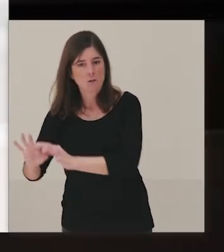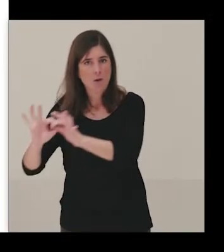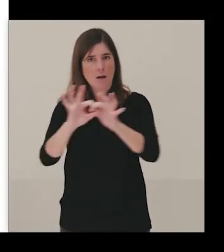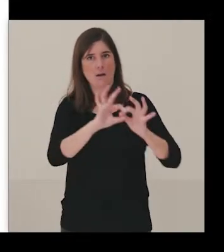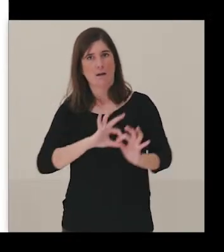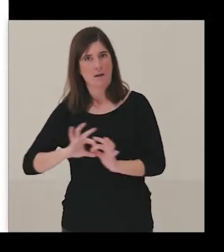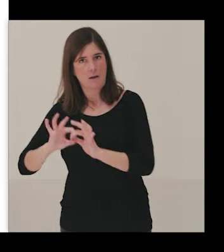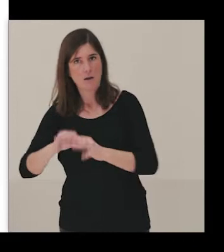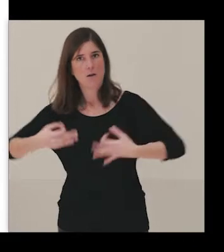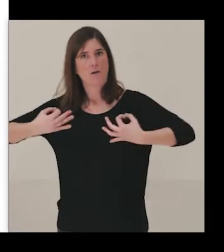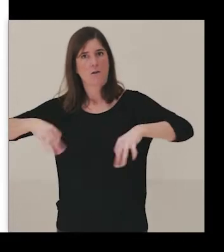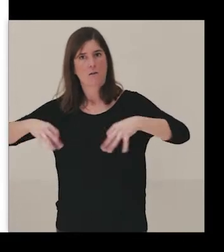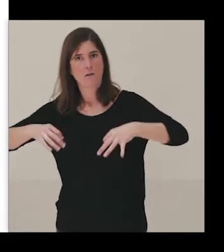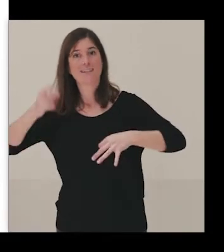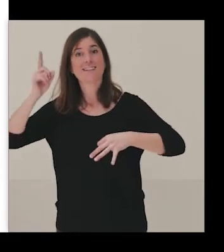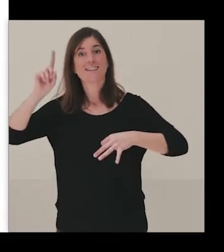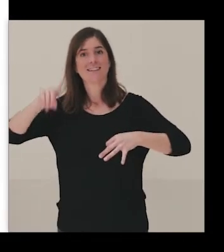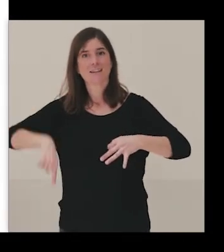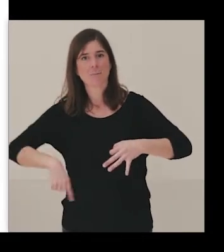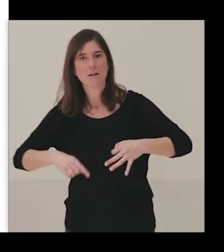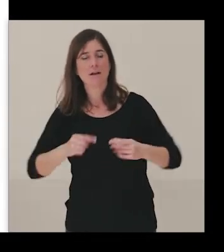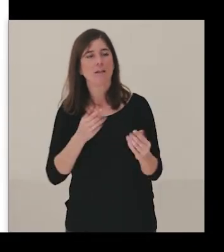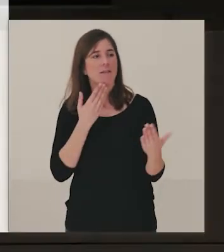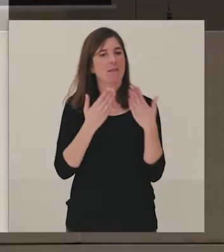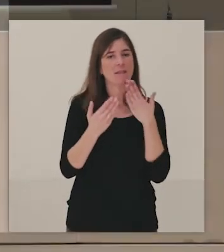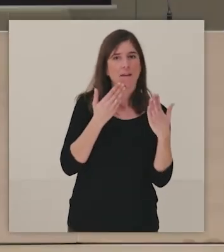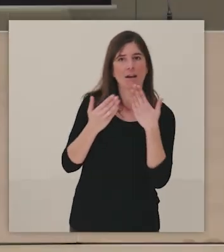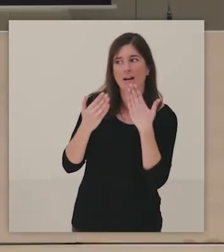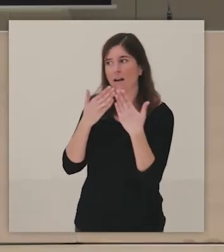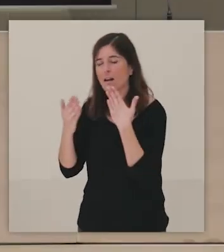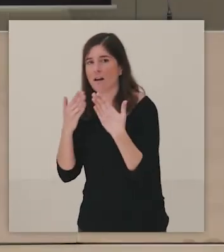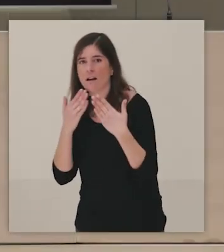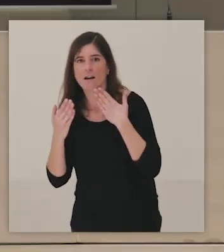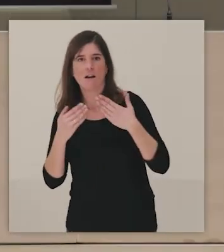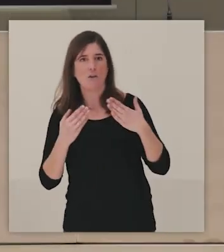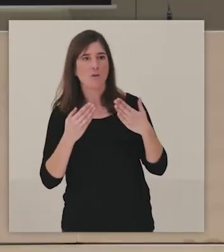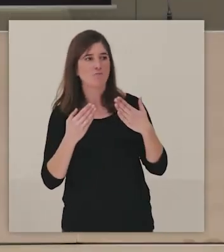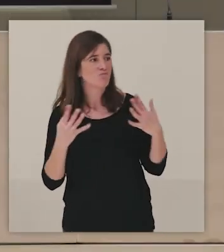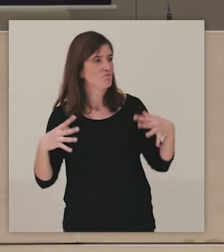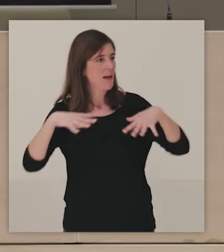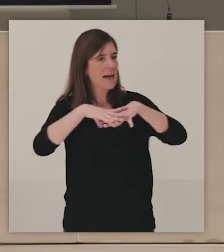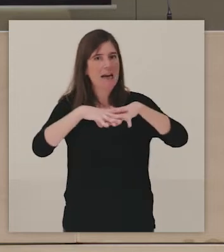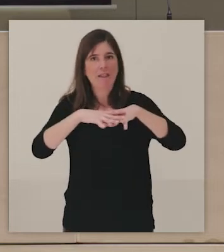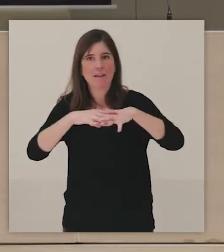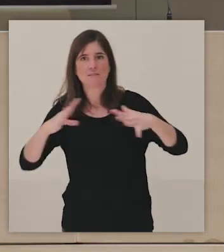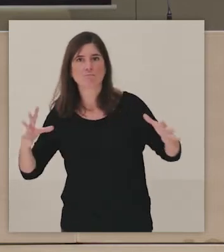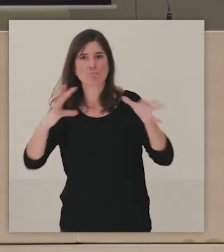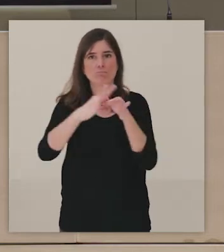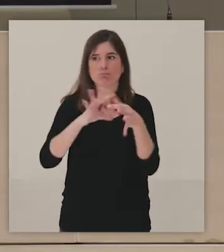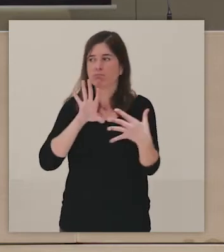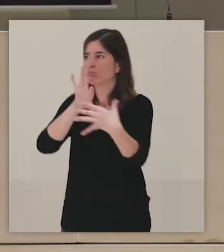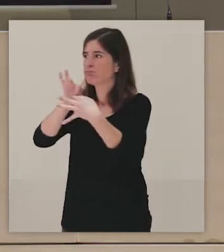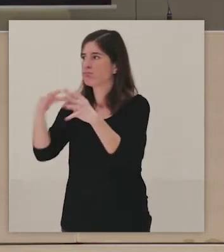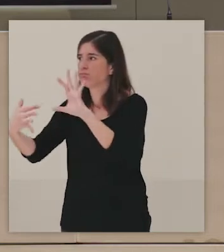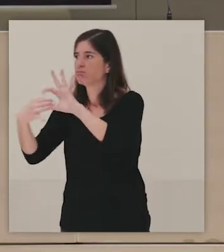Y la idea de colaboración y diálogo, la idea de establecer redes que en el fondo aquí, o en estas dos jornadas